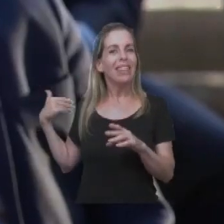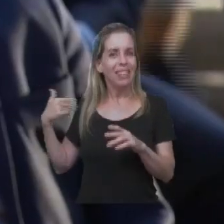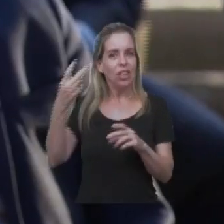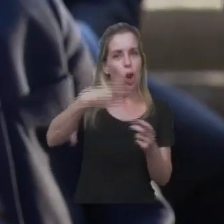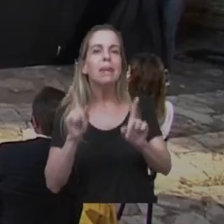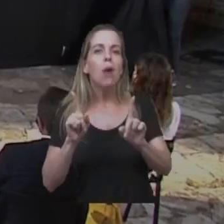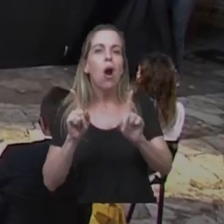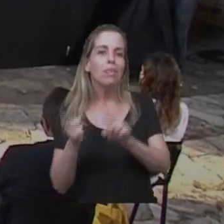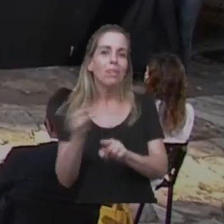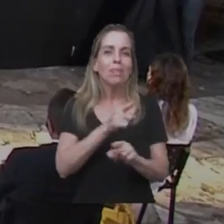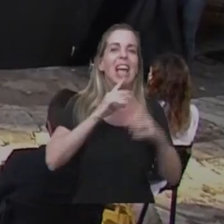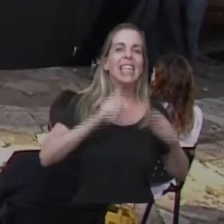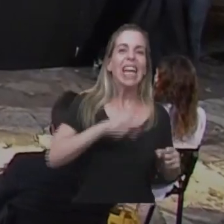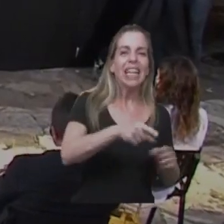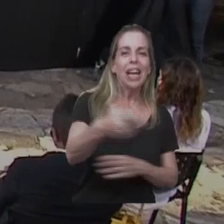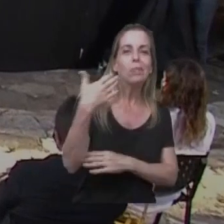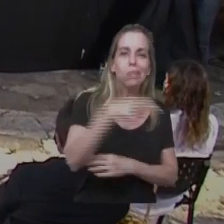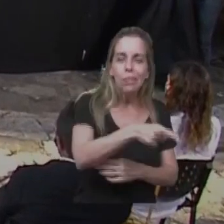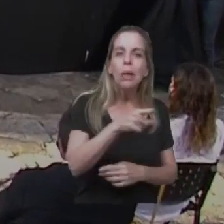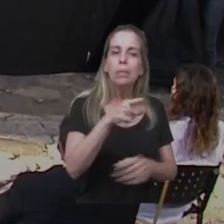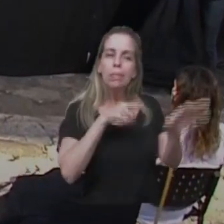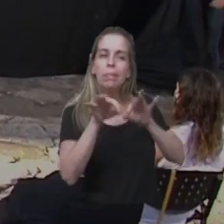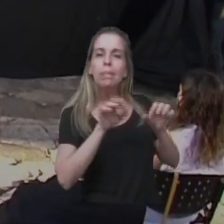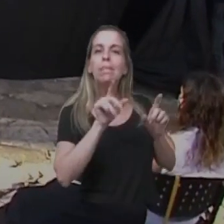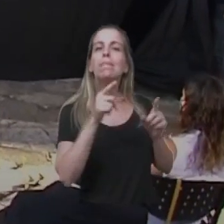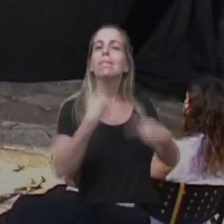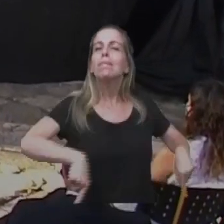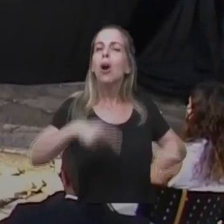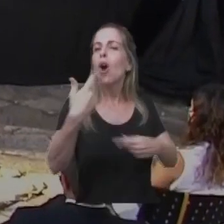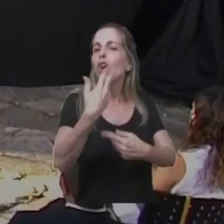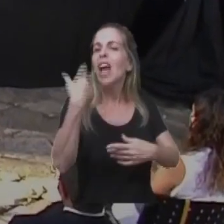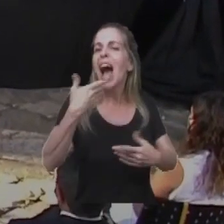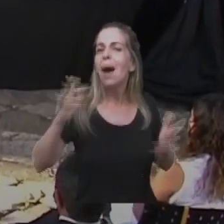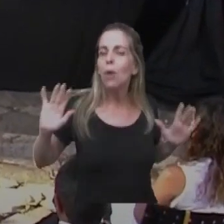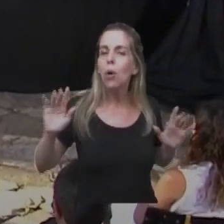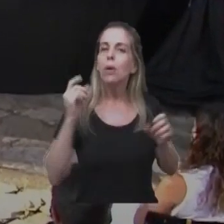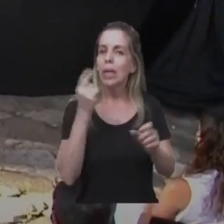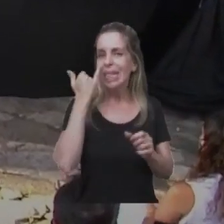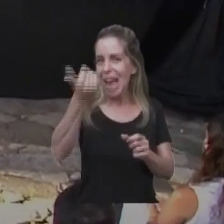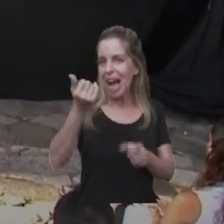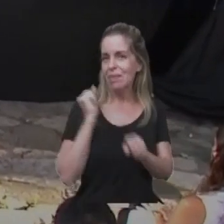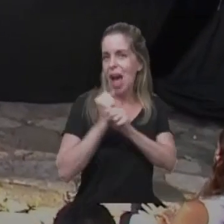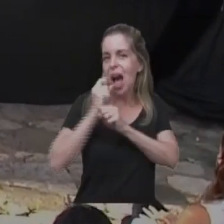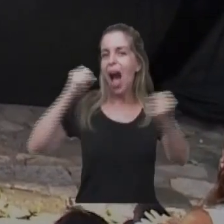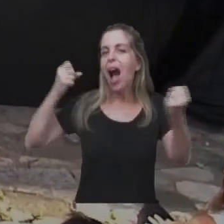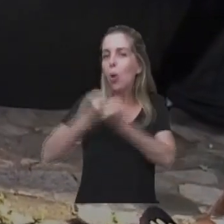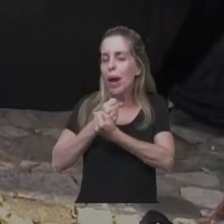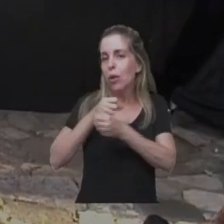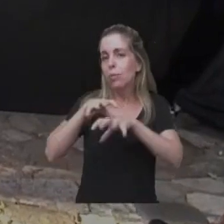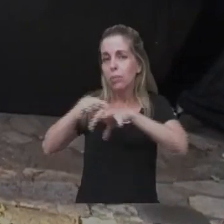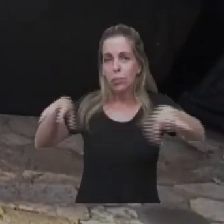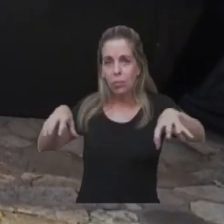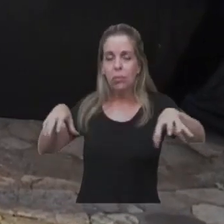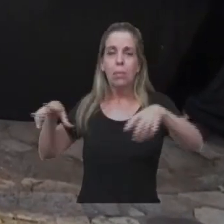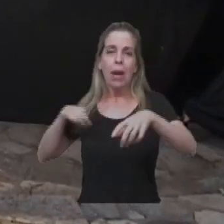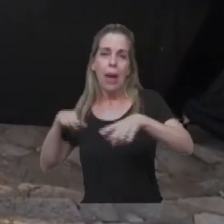apalanque el consumo. El trabajo que se hizo articuladamente entre lo público y lo privado, las empresas,